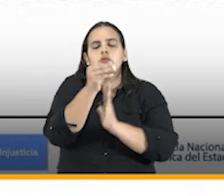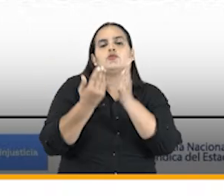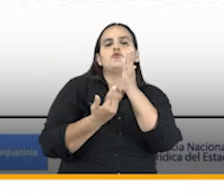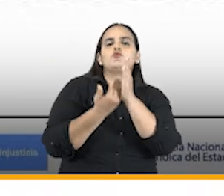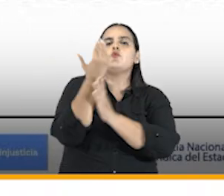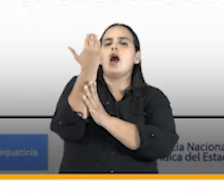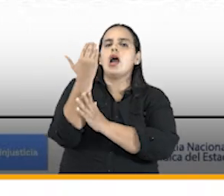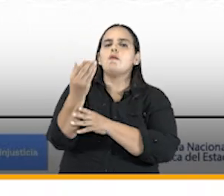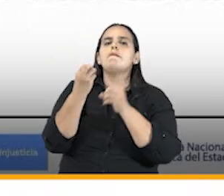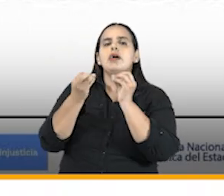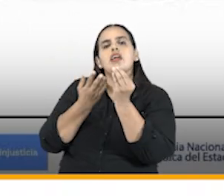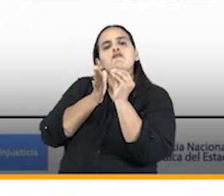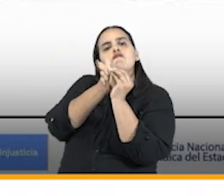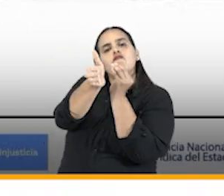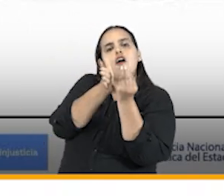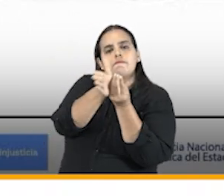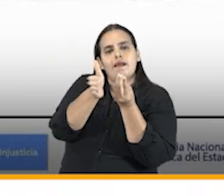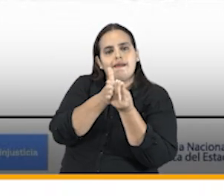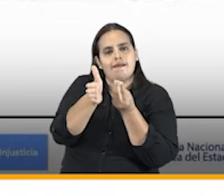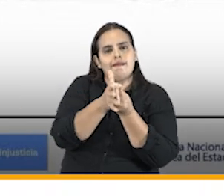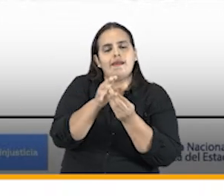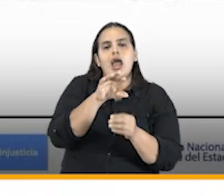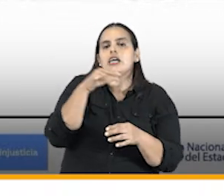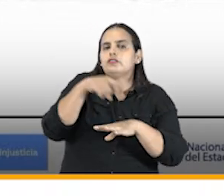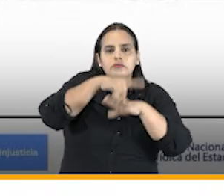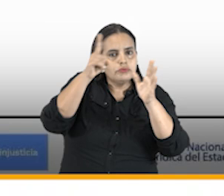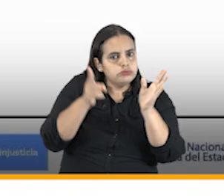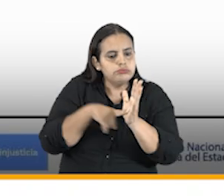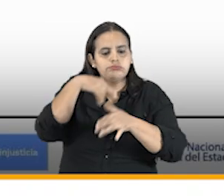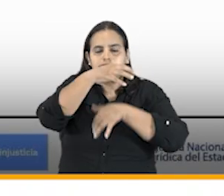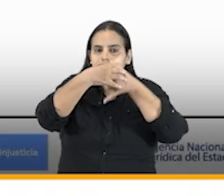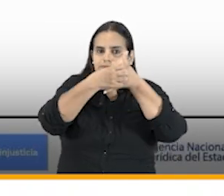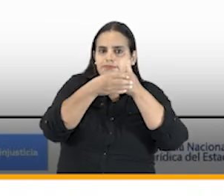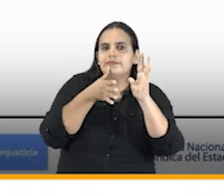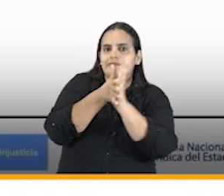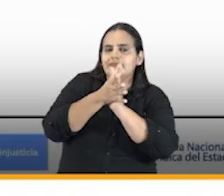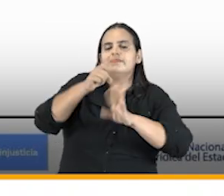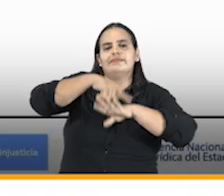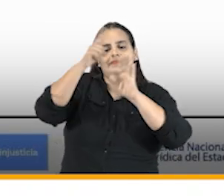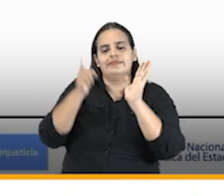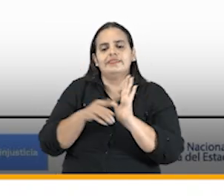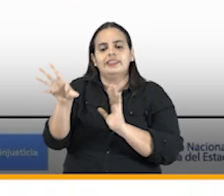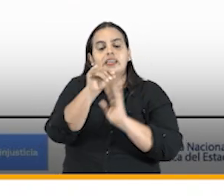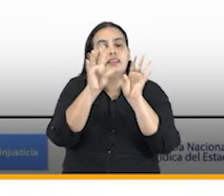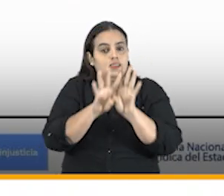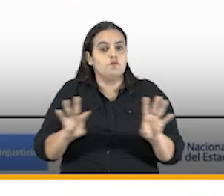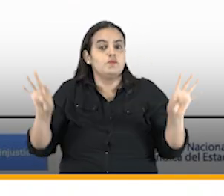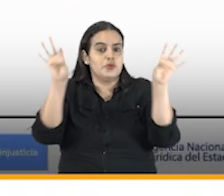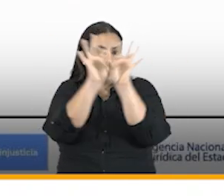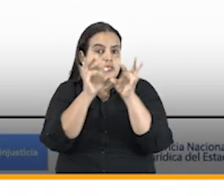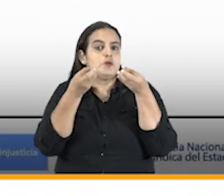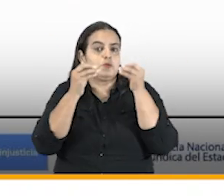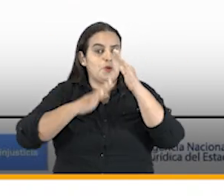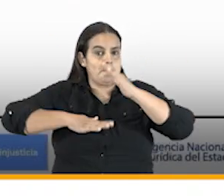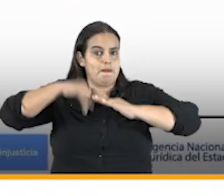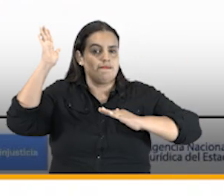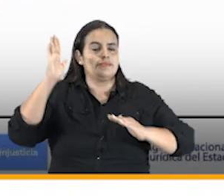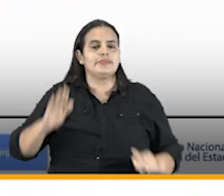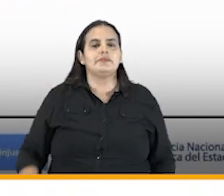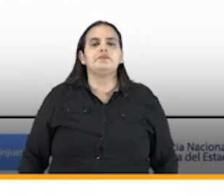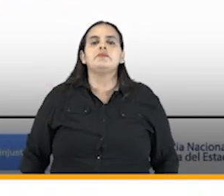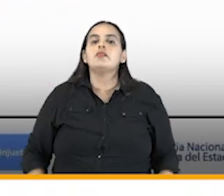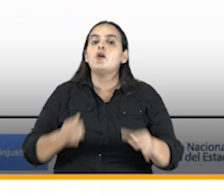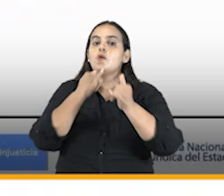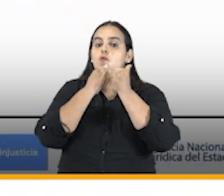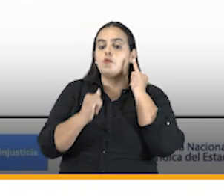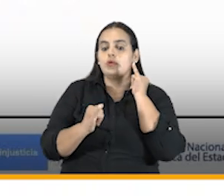territorios que es igualmente de la mayor importancia por último no puedo